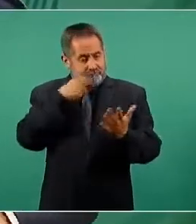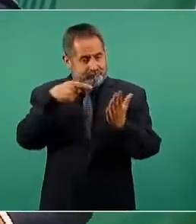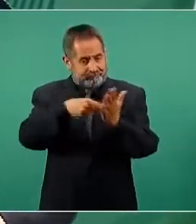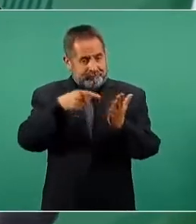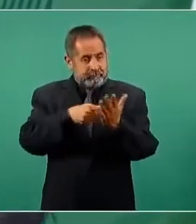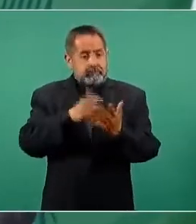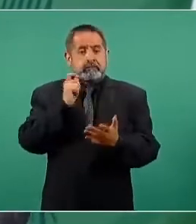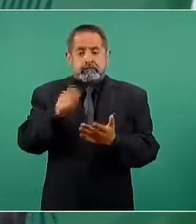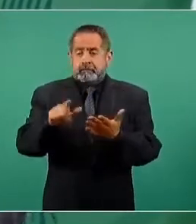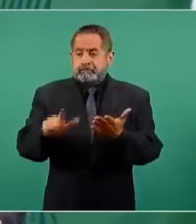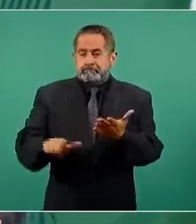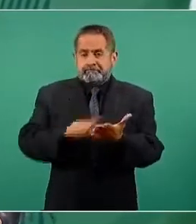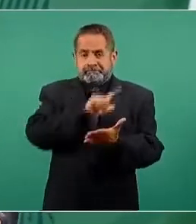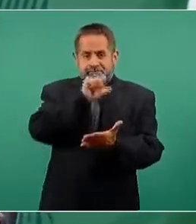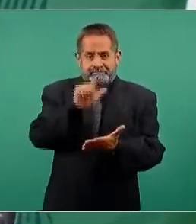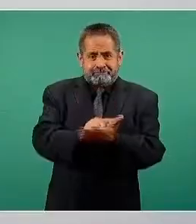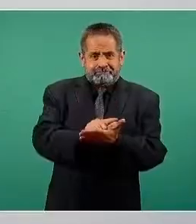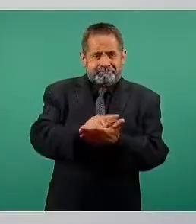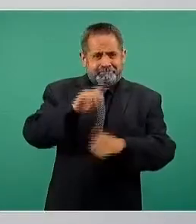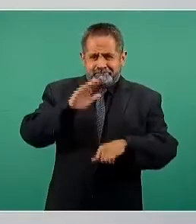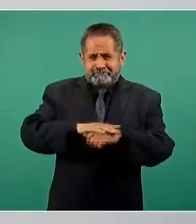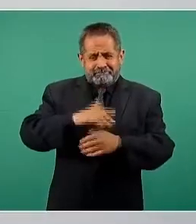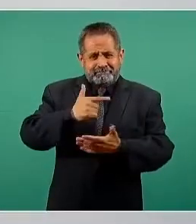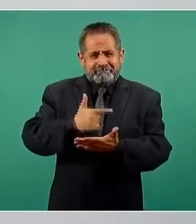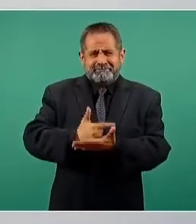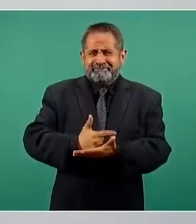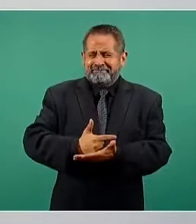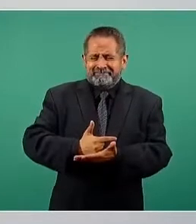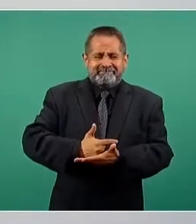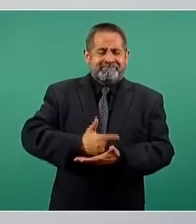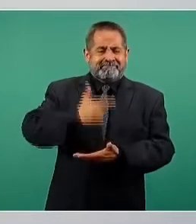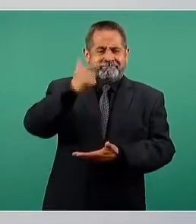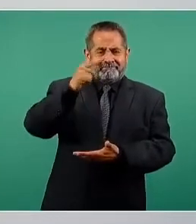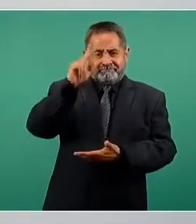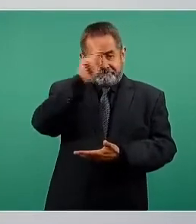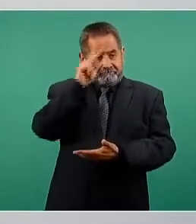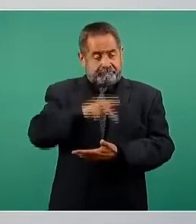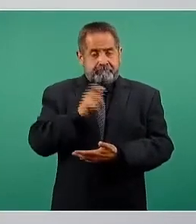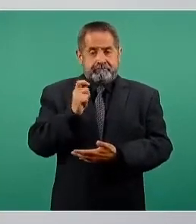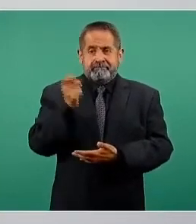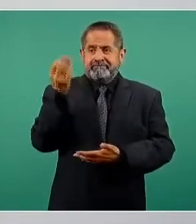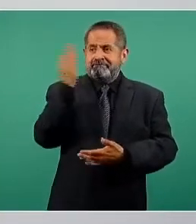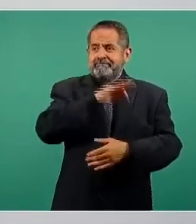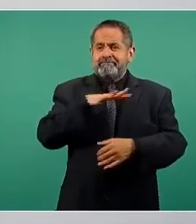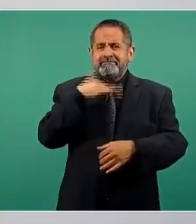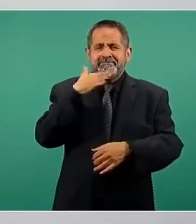es delito grave del fraude electoral.